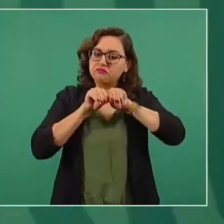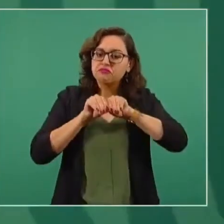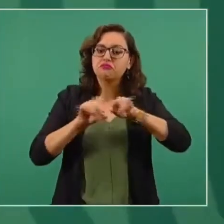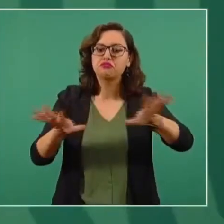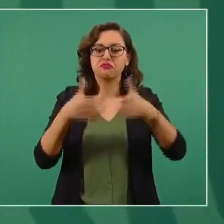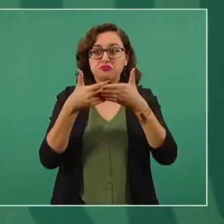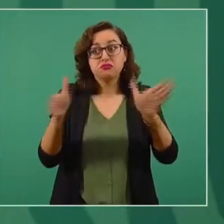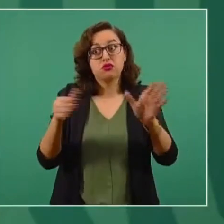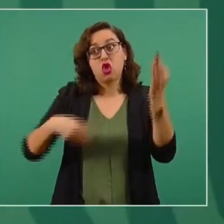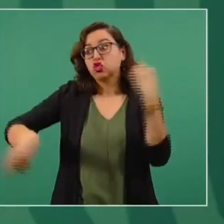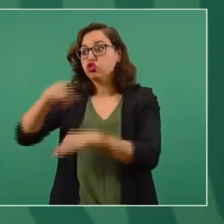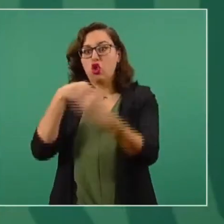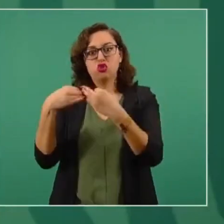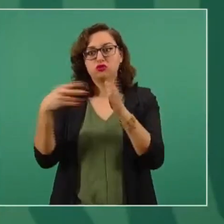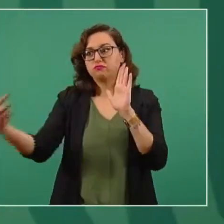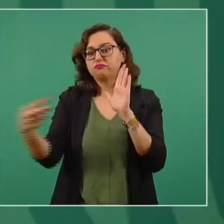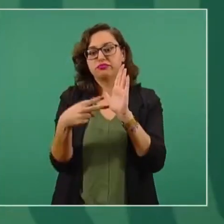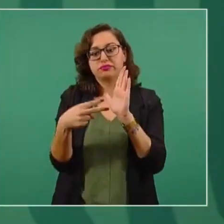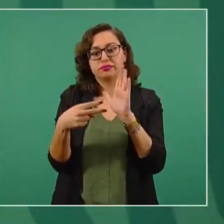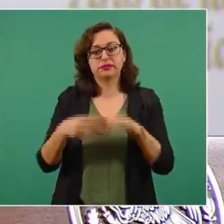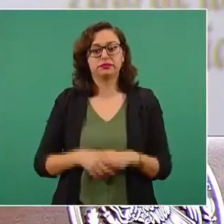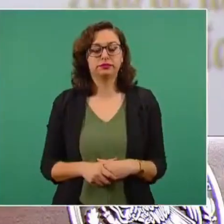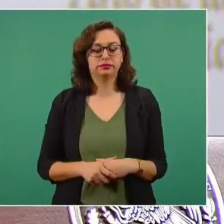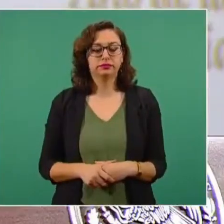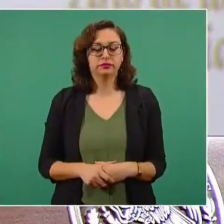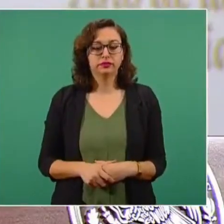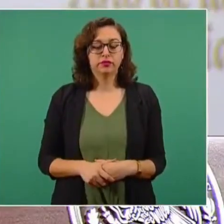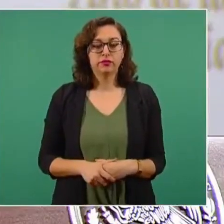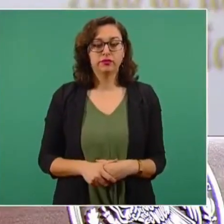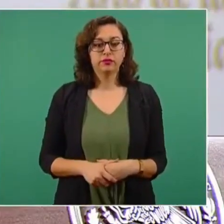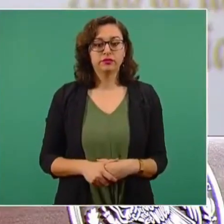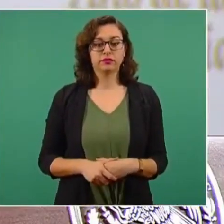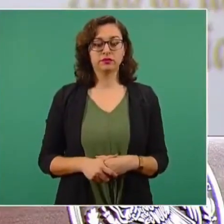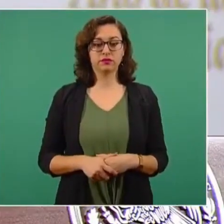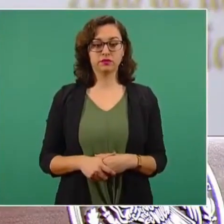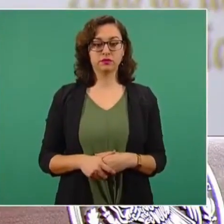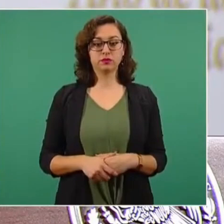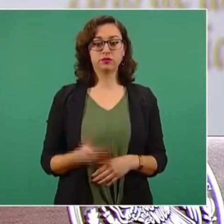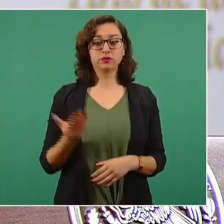Venimos a conocer que esta asociación